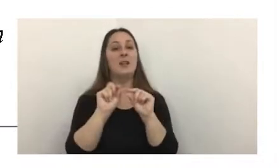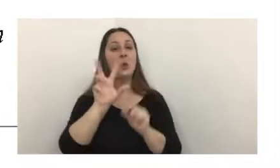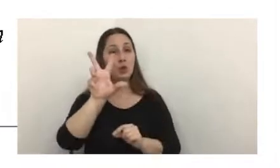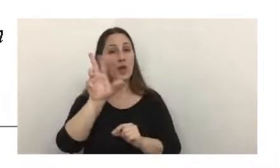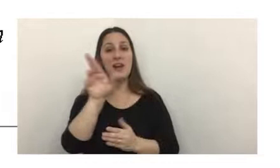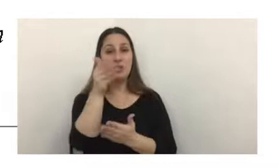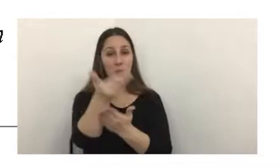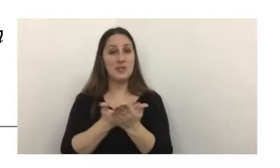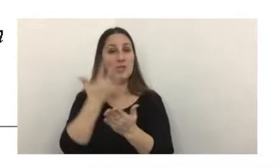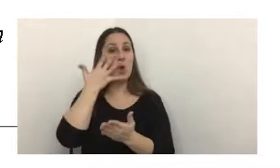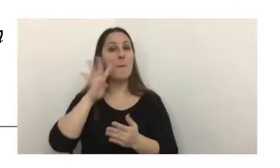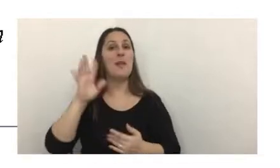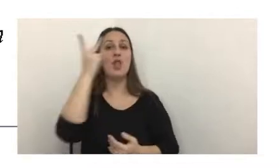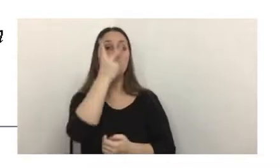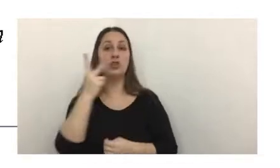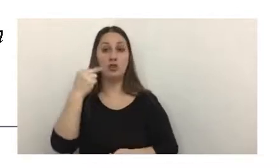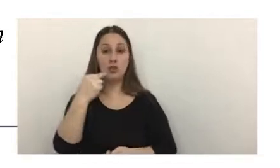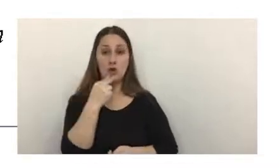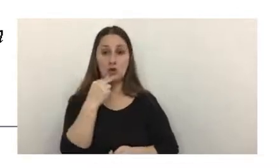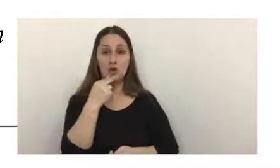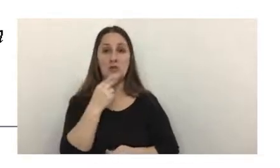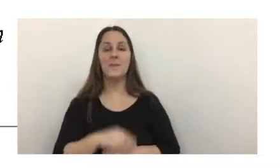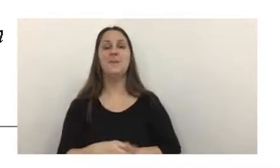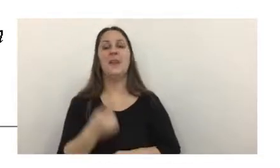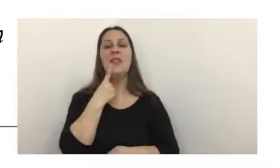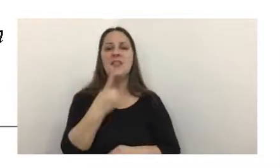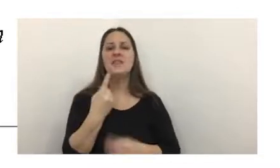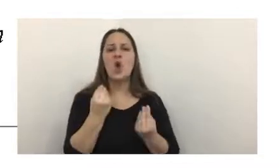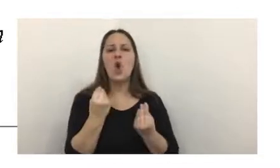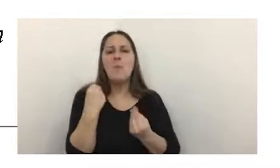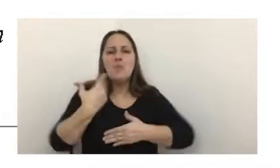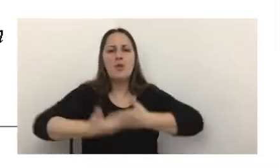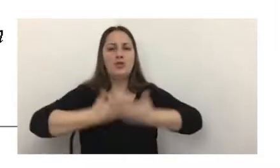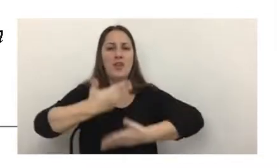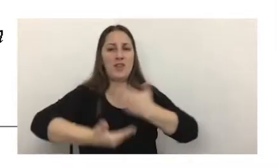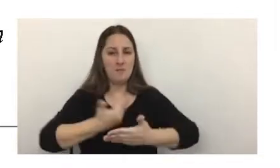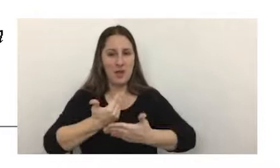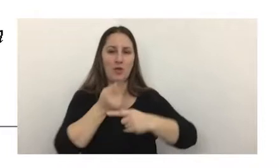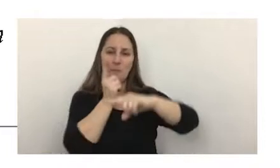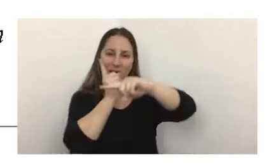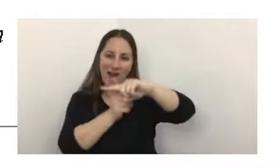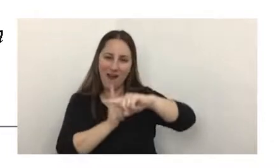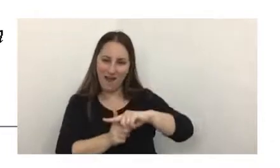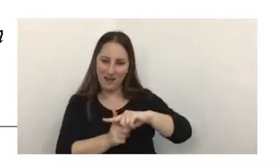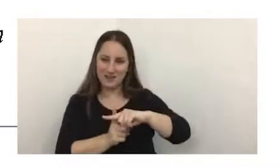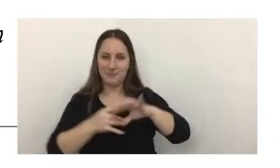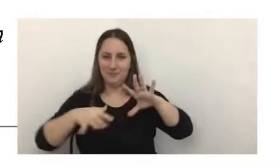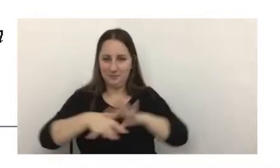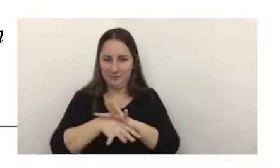resolución 5211, les marca cómo es el procedimiento para su cálculo, y